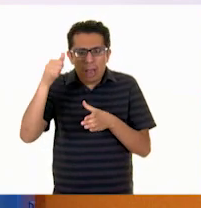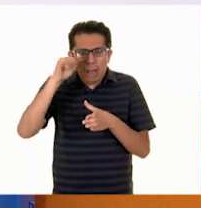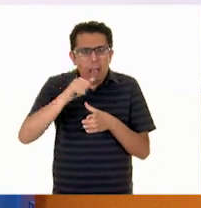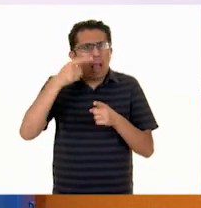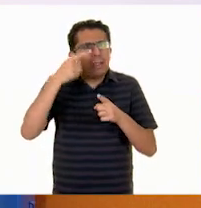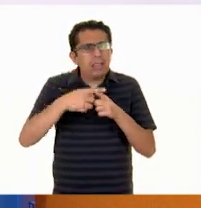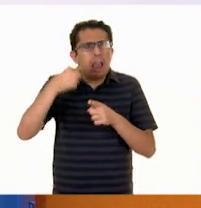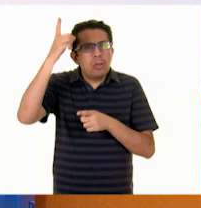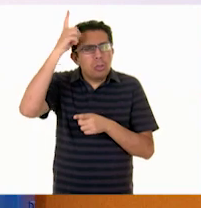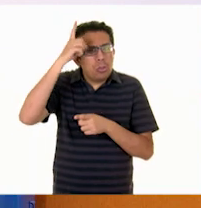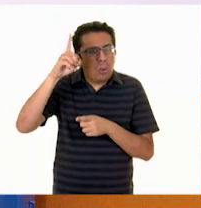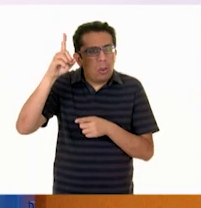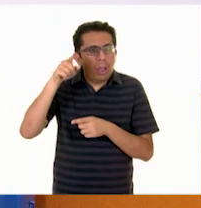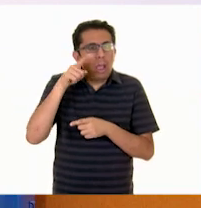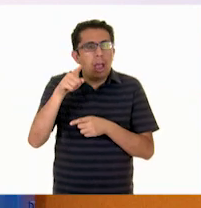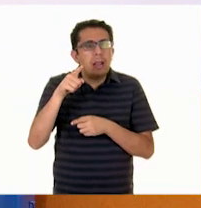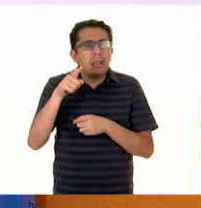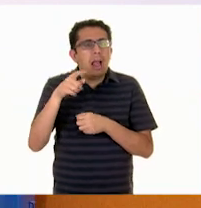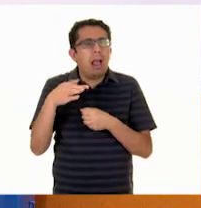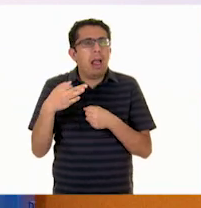¿Y esta taza?